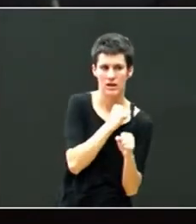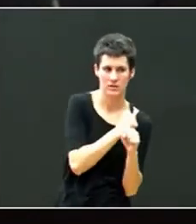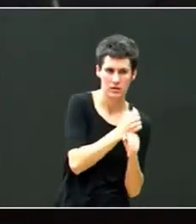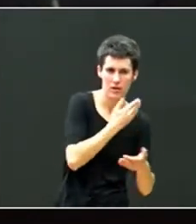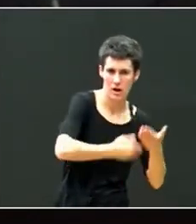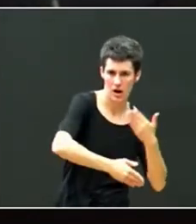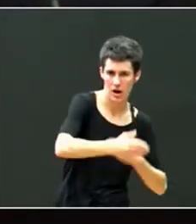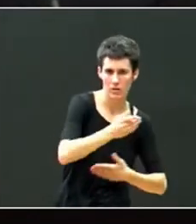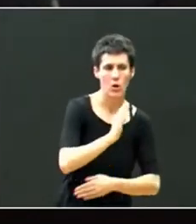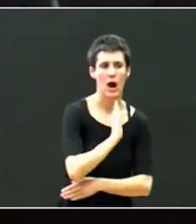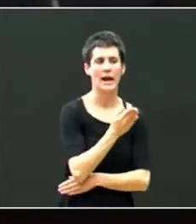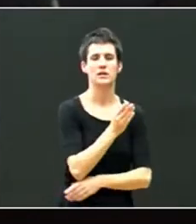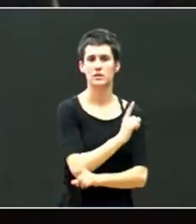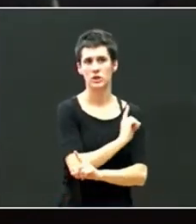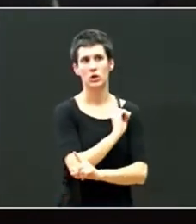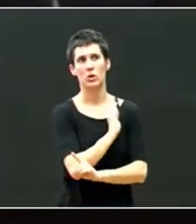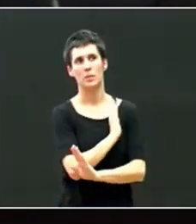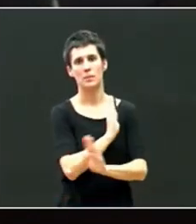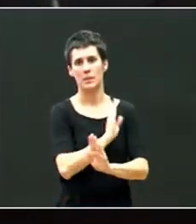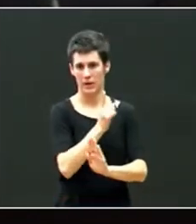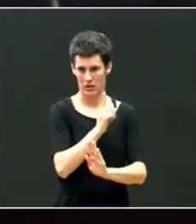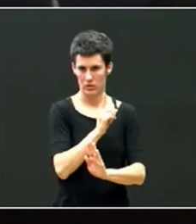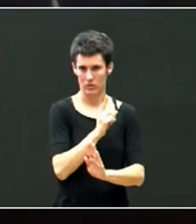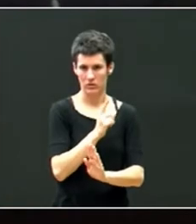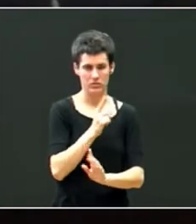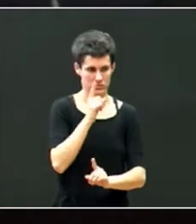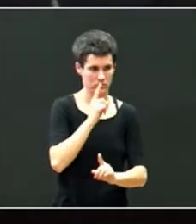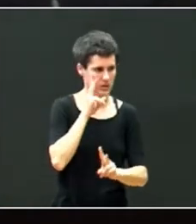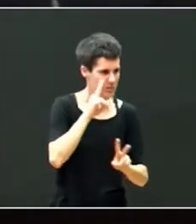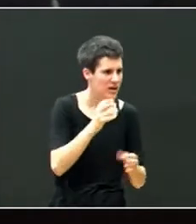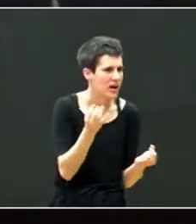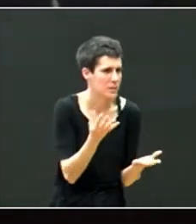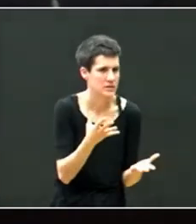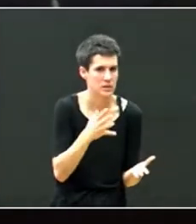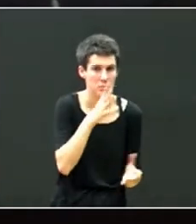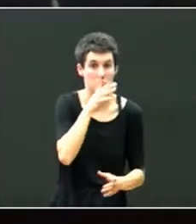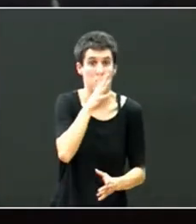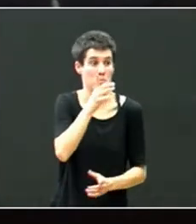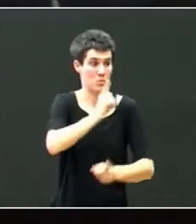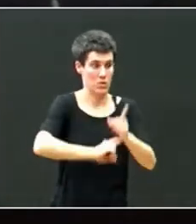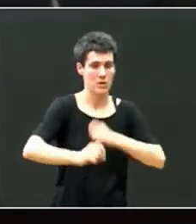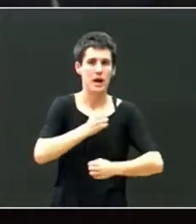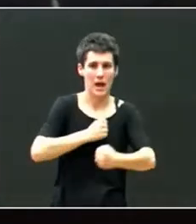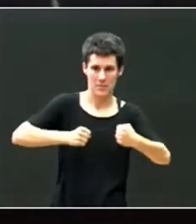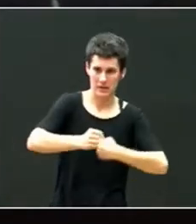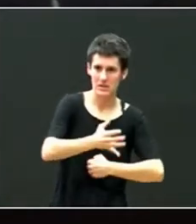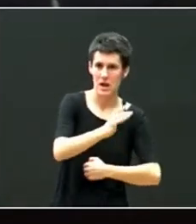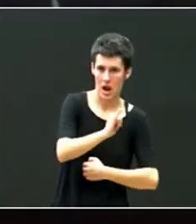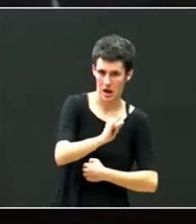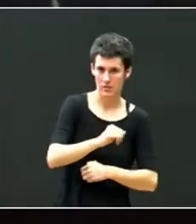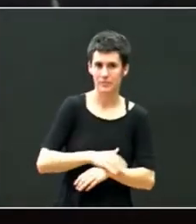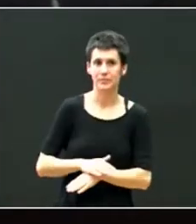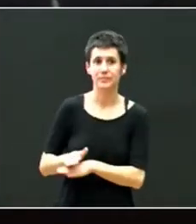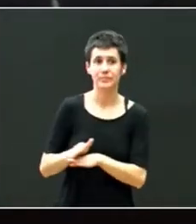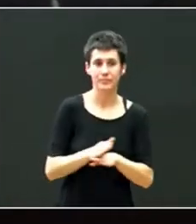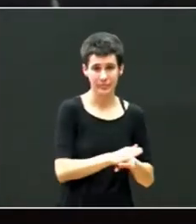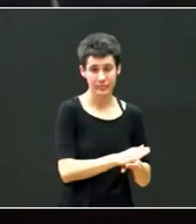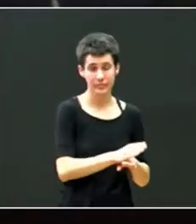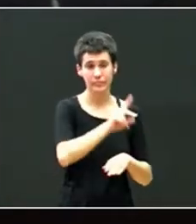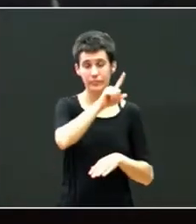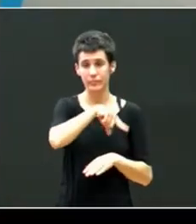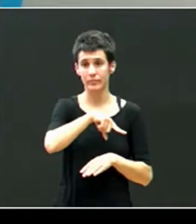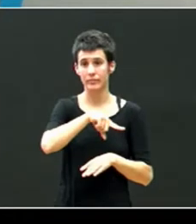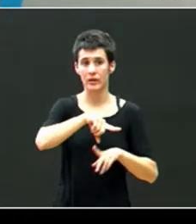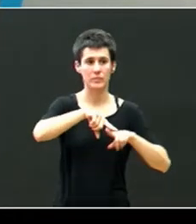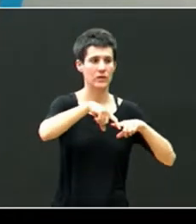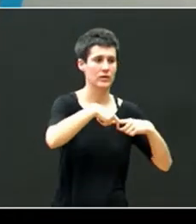ver que está pasando ahí que hay un problema de empatía tenemos que desacralizar el origen biológico porque hay muchas formas de fundar